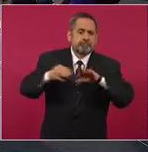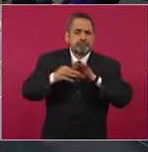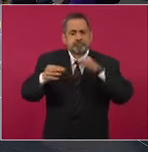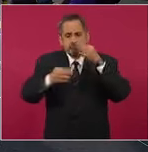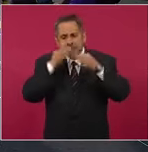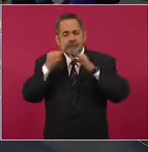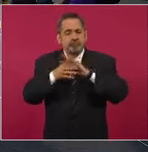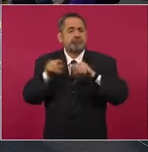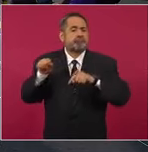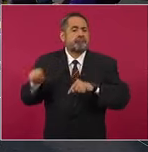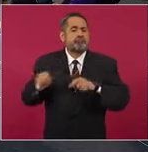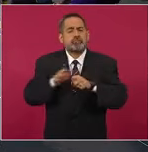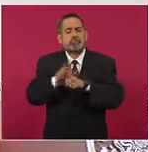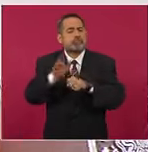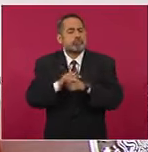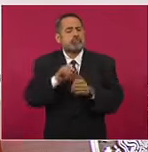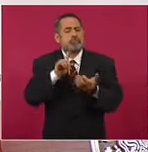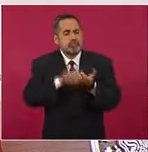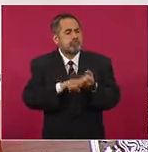todas las obras